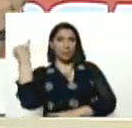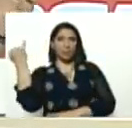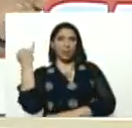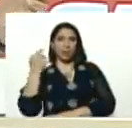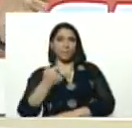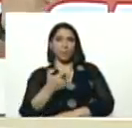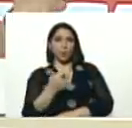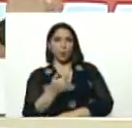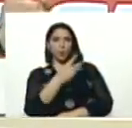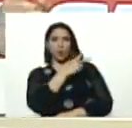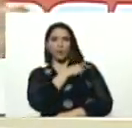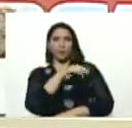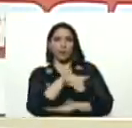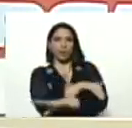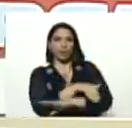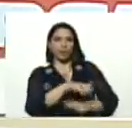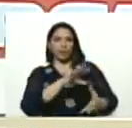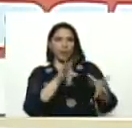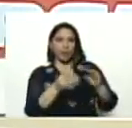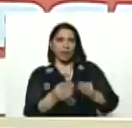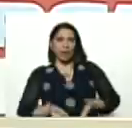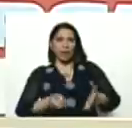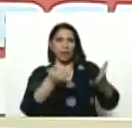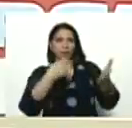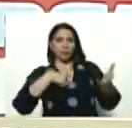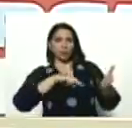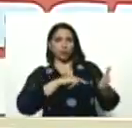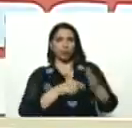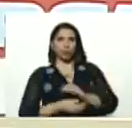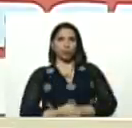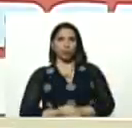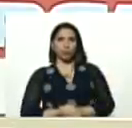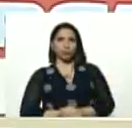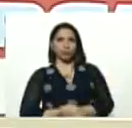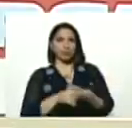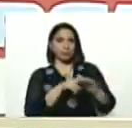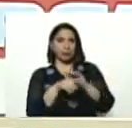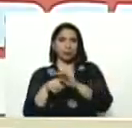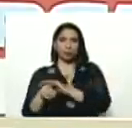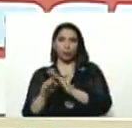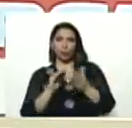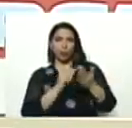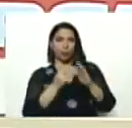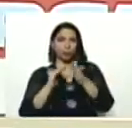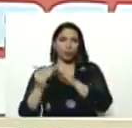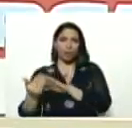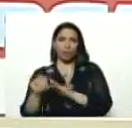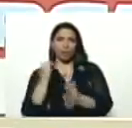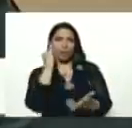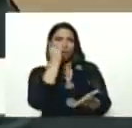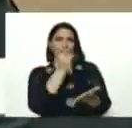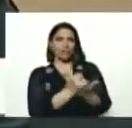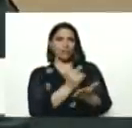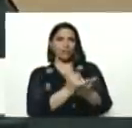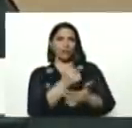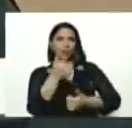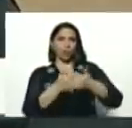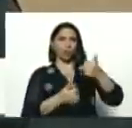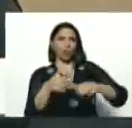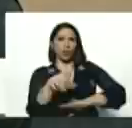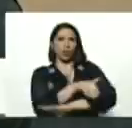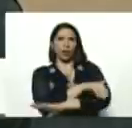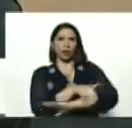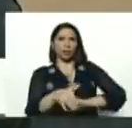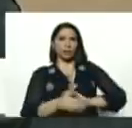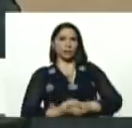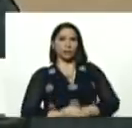en los jefes, de calles, de los CLAC, nosotros decidimos, dentro de estas comunidades, identificar, las calles, las